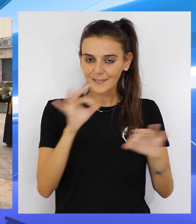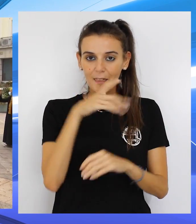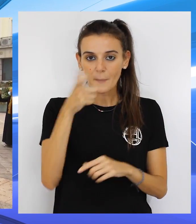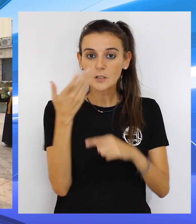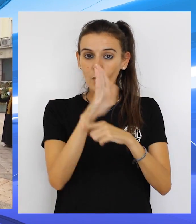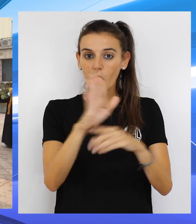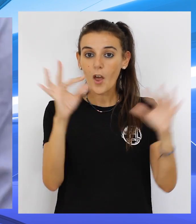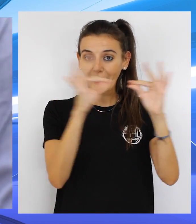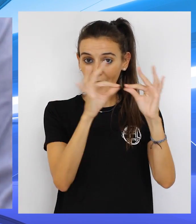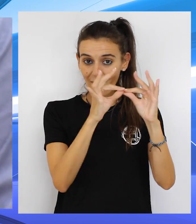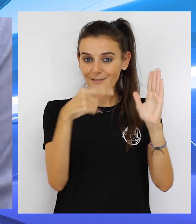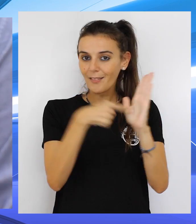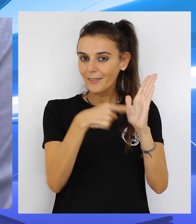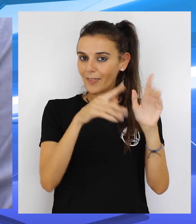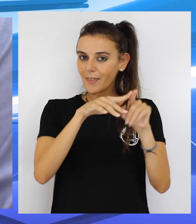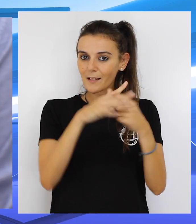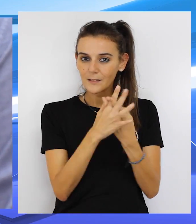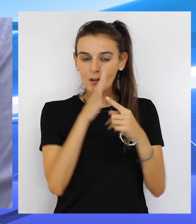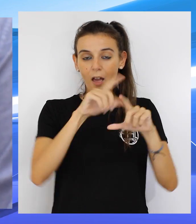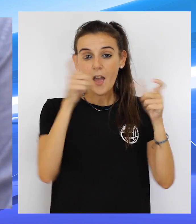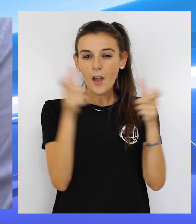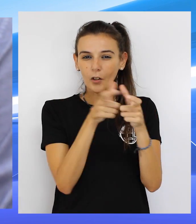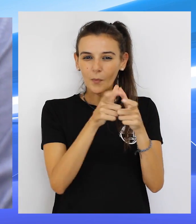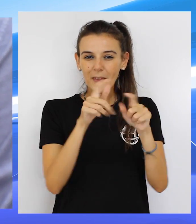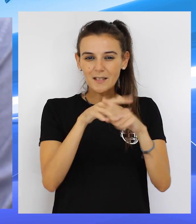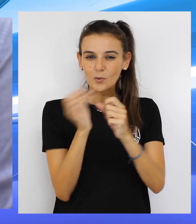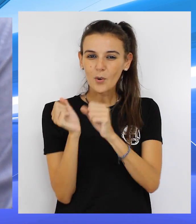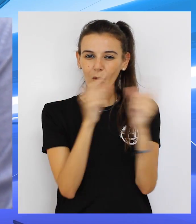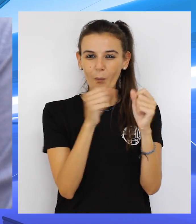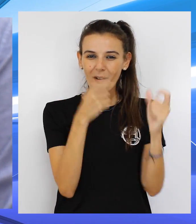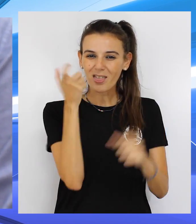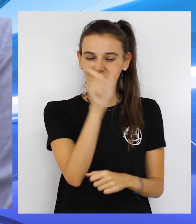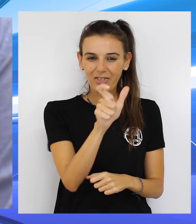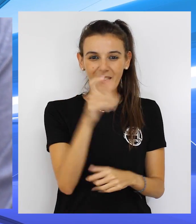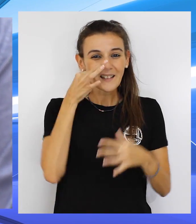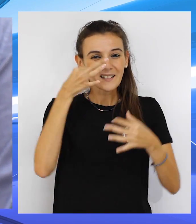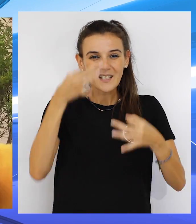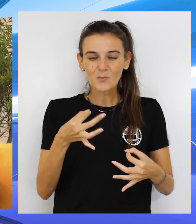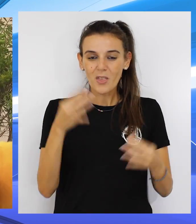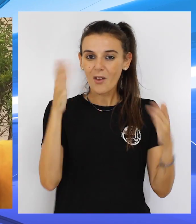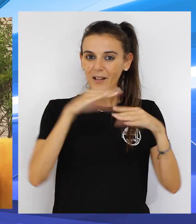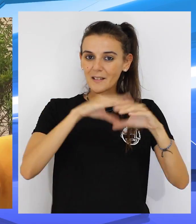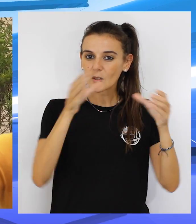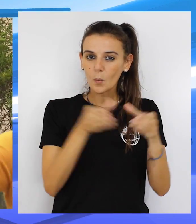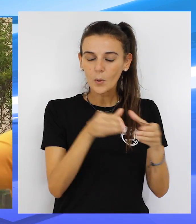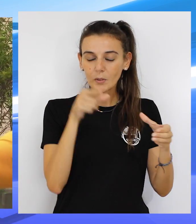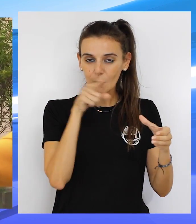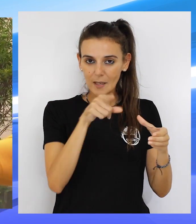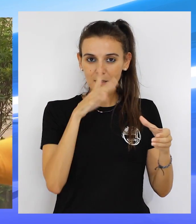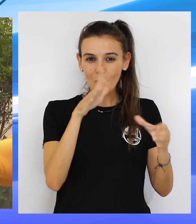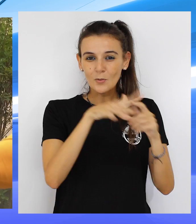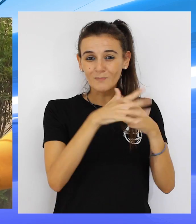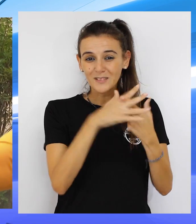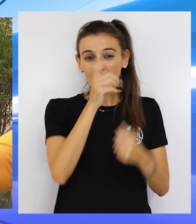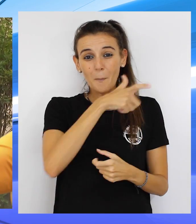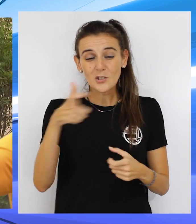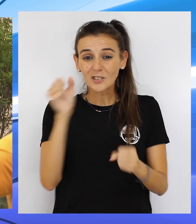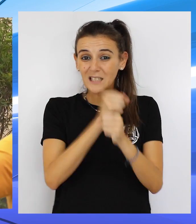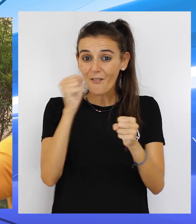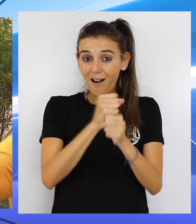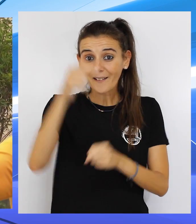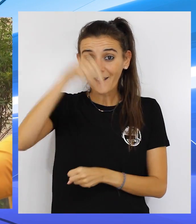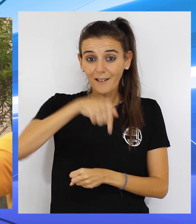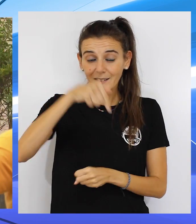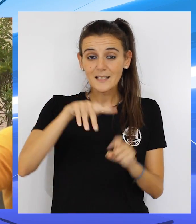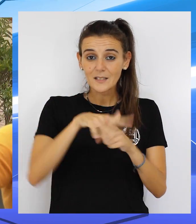El portavoz de Caballas estima que el concepto de transfronterizo provoca deshumanización en este colectivo cuando son personas que trabajan